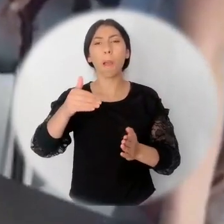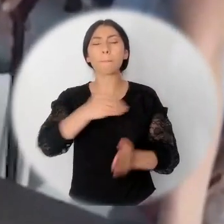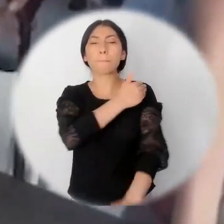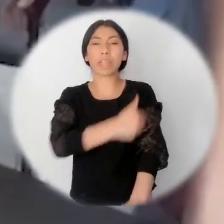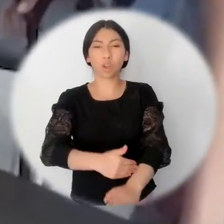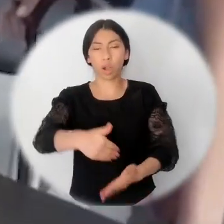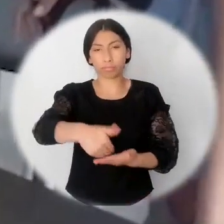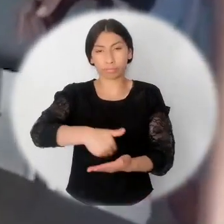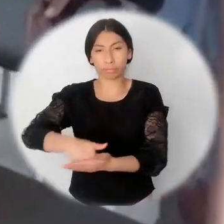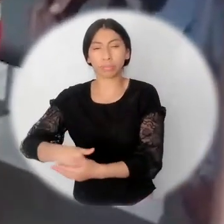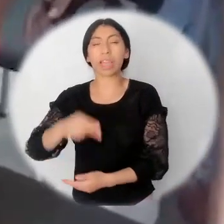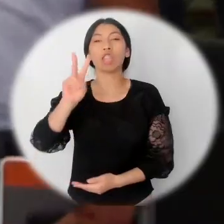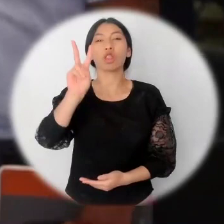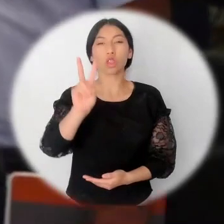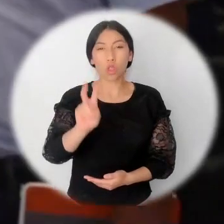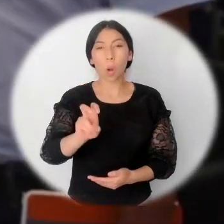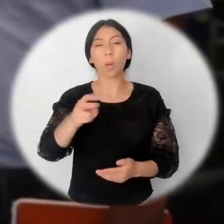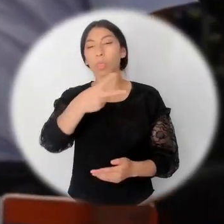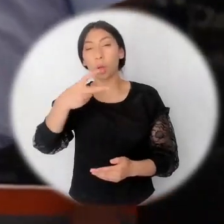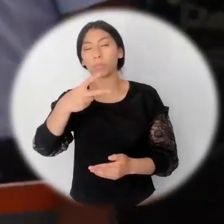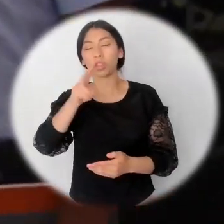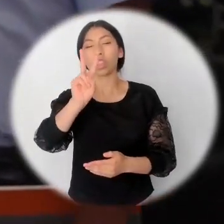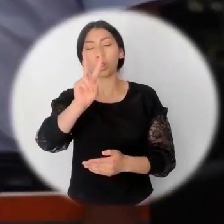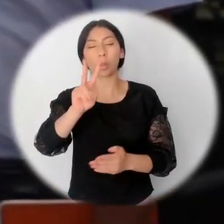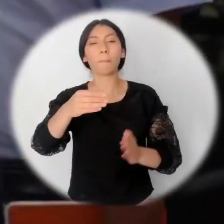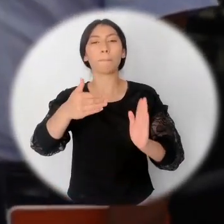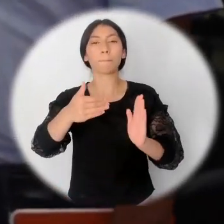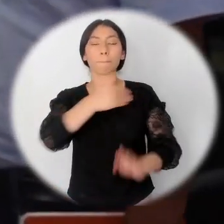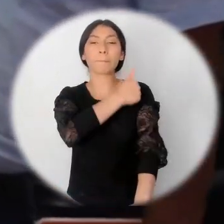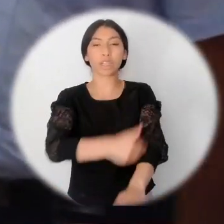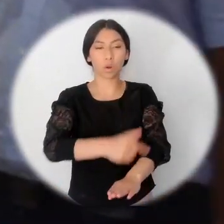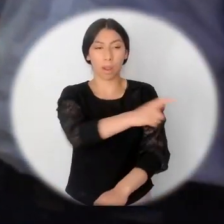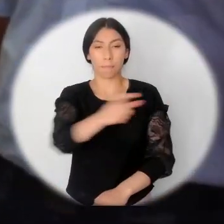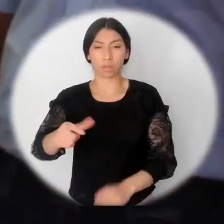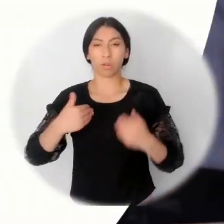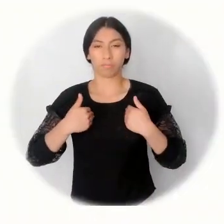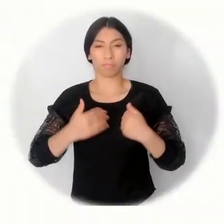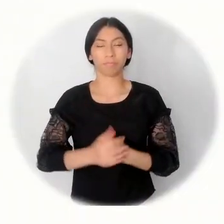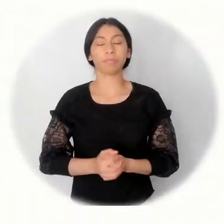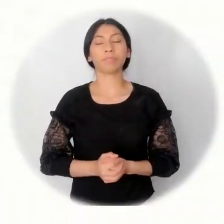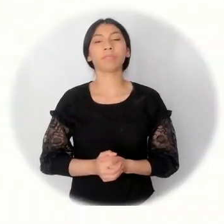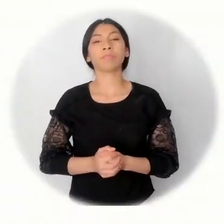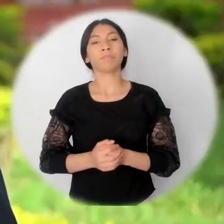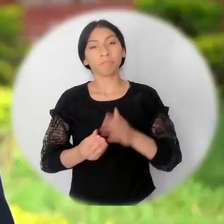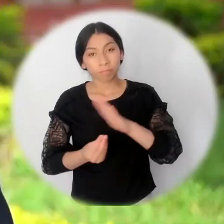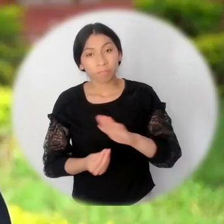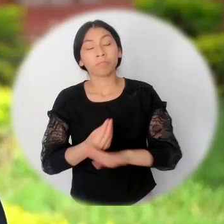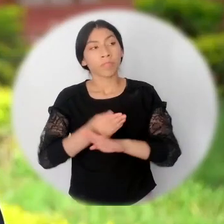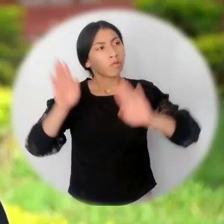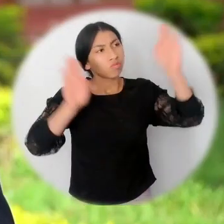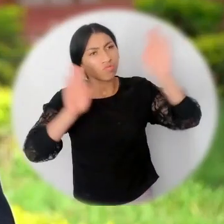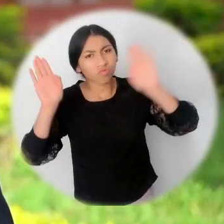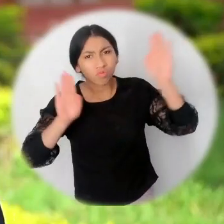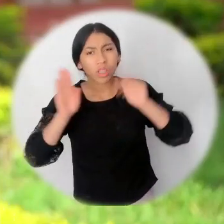.300.000 solicitudes de 2.800.844 víctimas mediante los diferentes canales. La